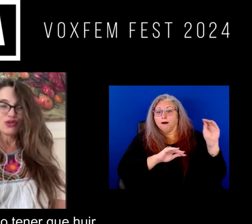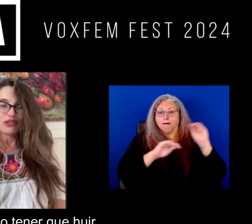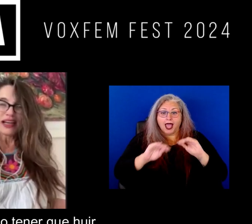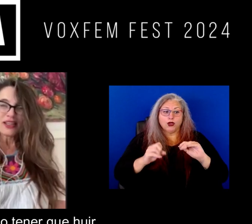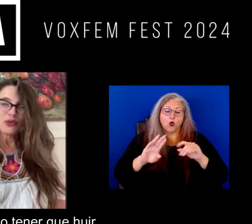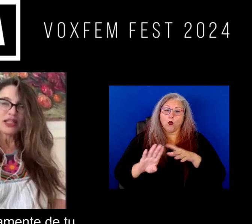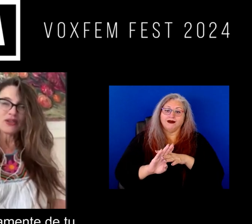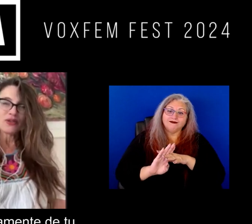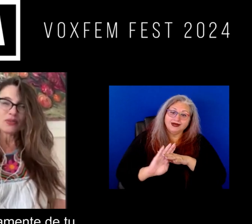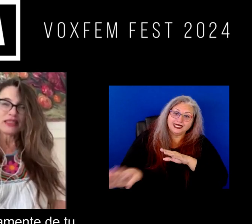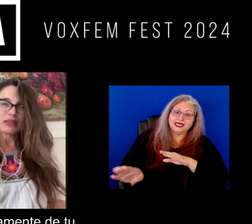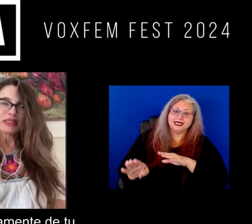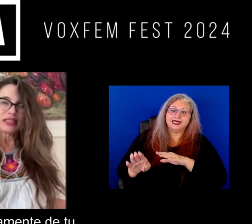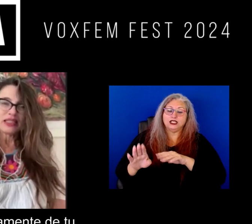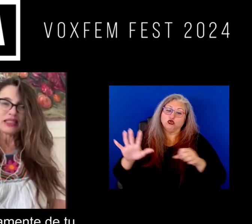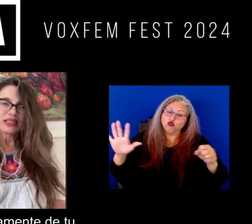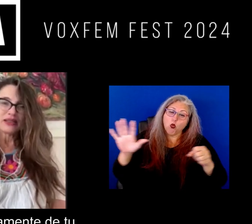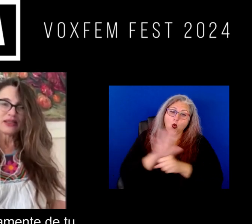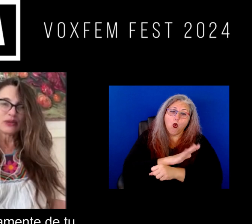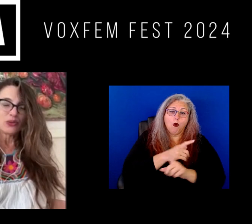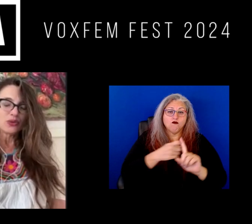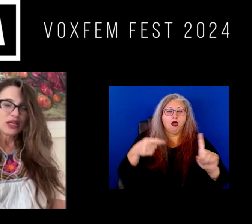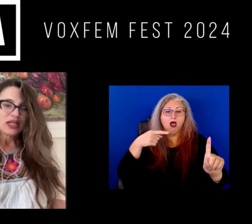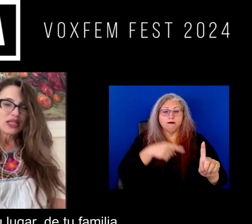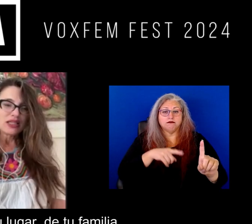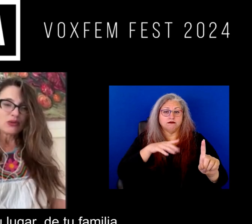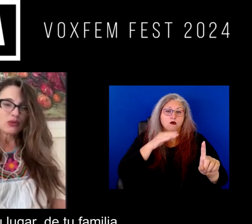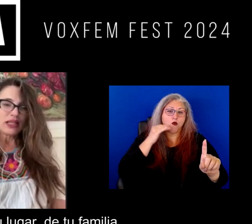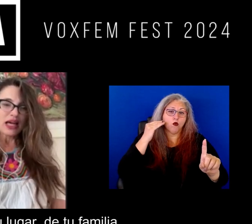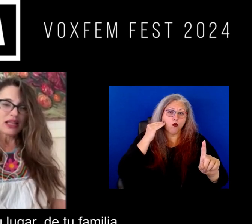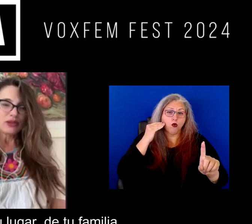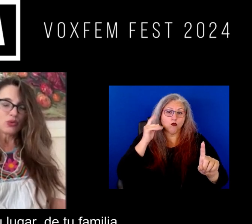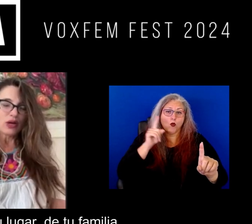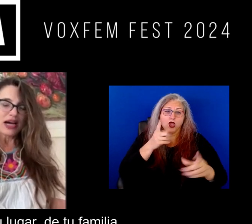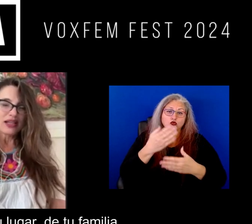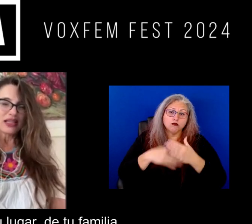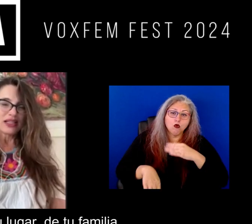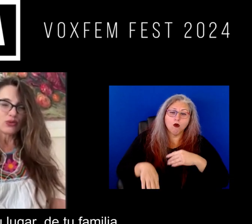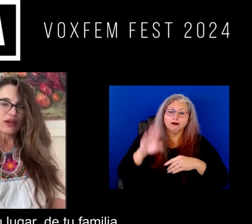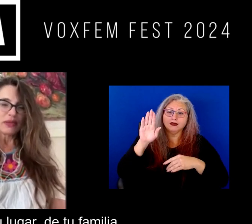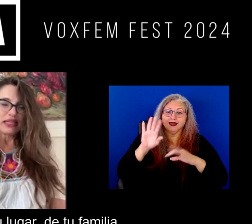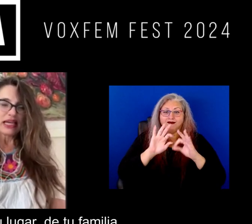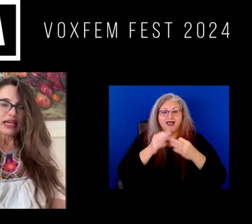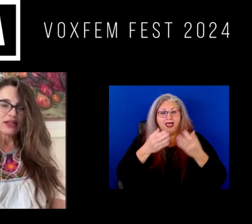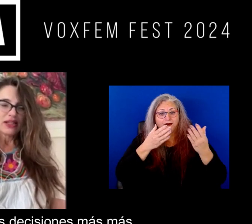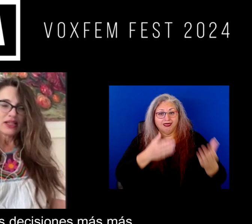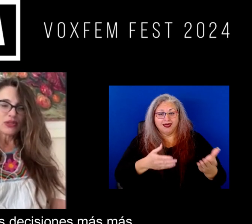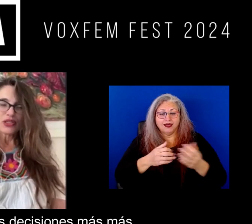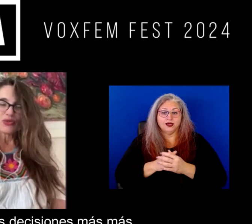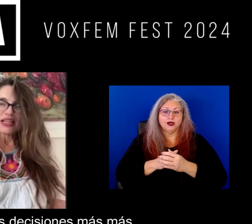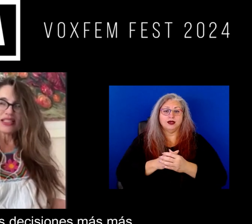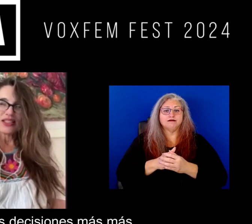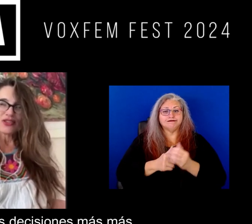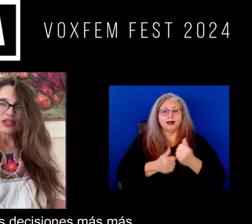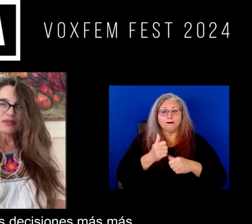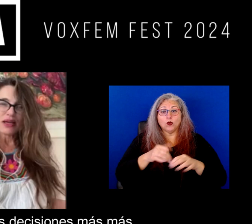tener que huir ¿no? completamente de tu vida de tu lugar de tu familia pues